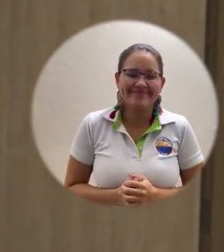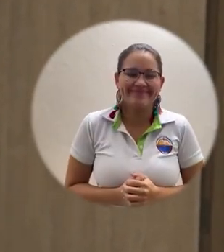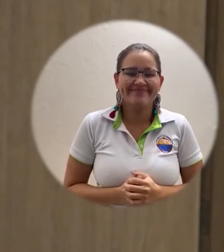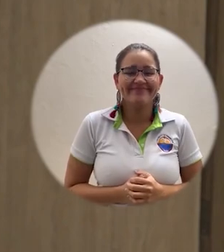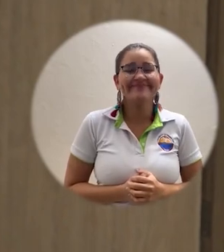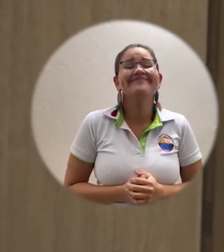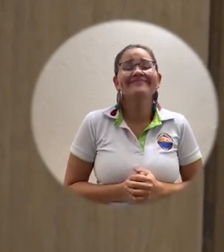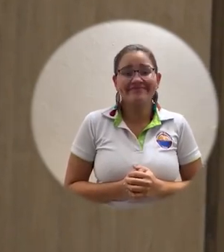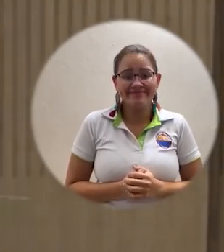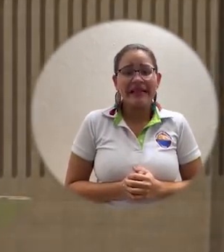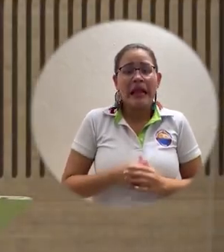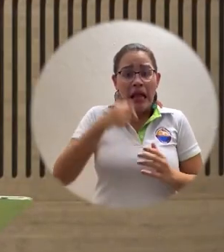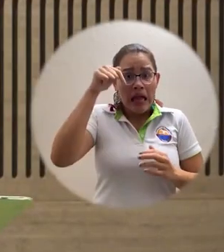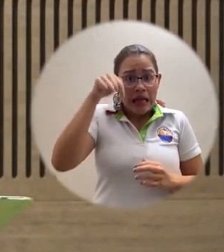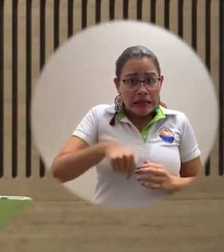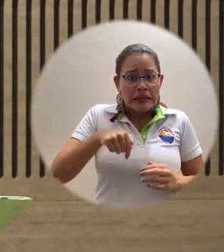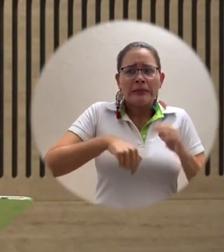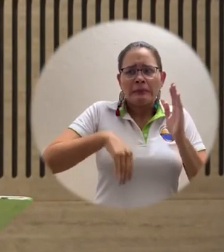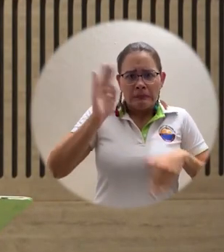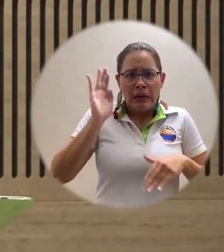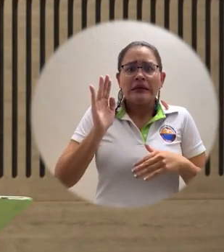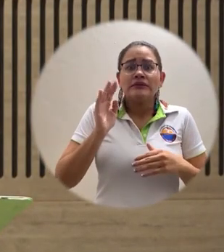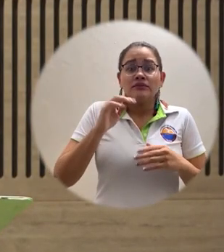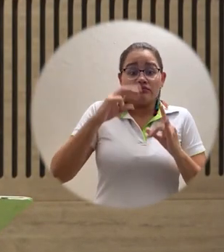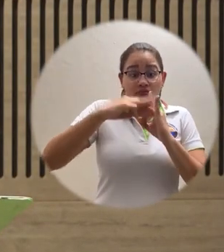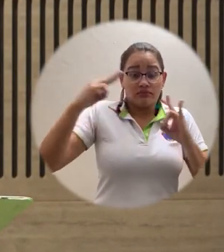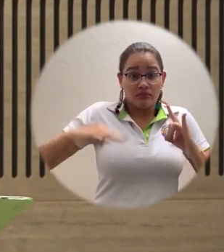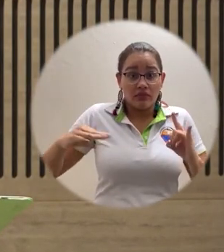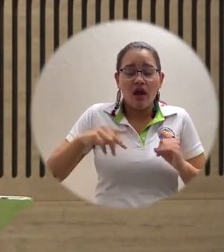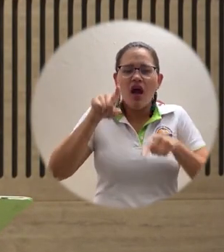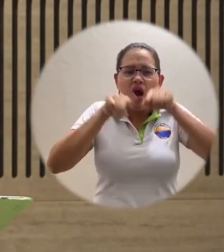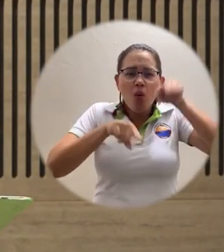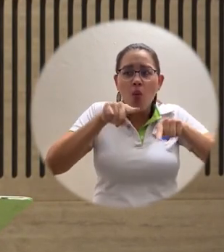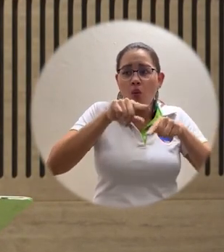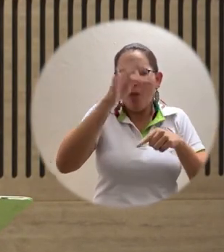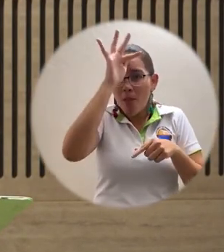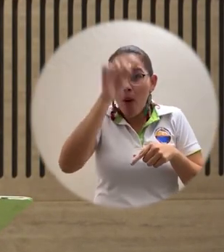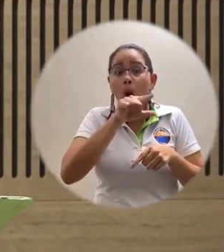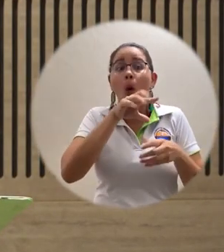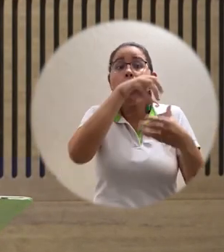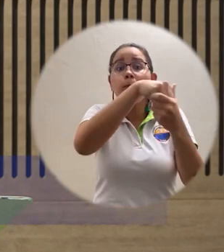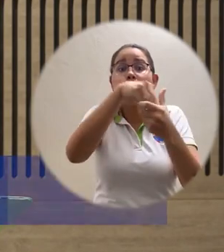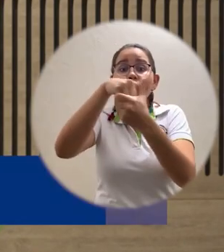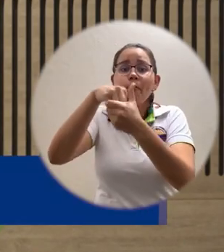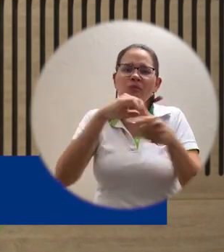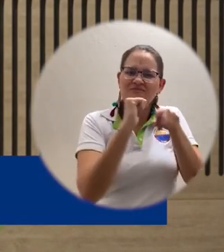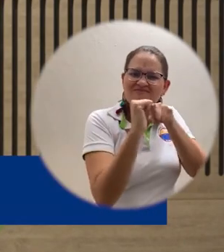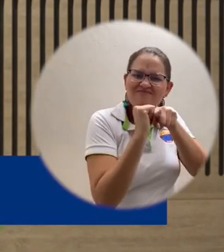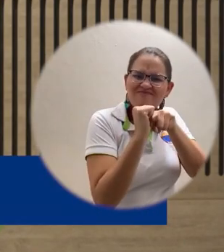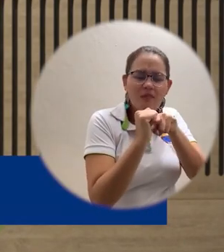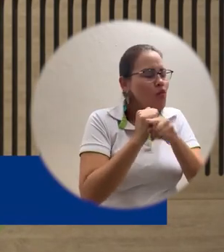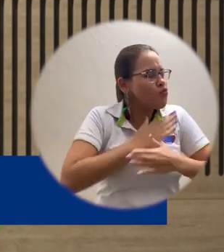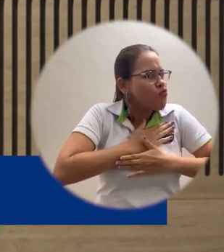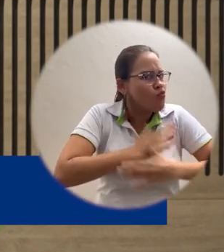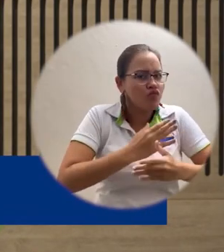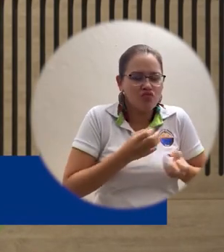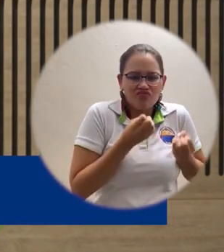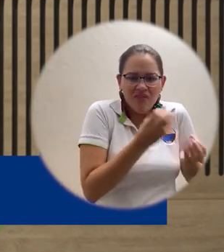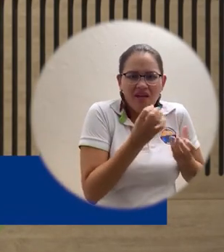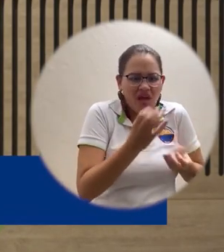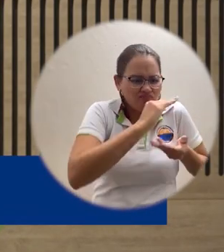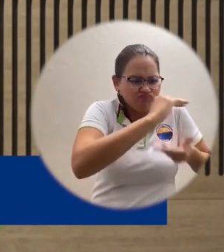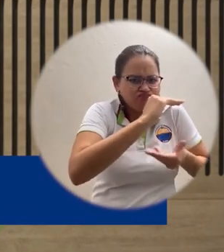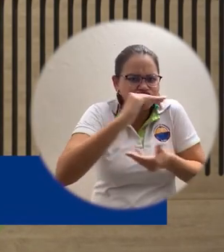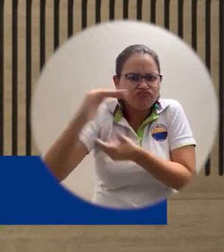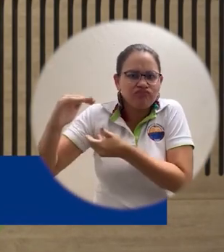razón de ser de la institución. Nosotros a todos nuestros internos con recursos de la universidad les hemos hecho llegar a todas las partes del país donde están las